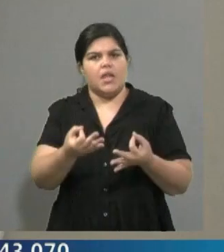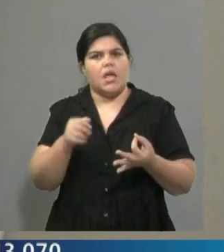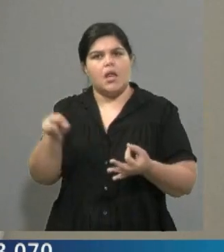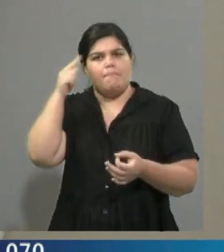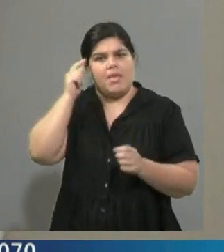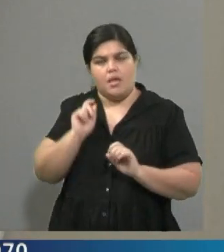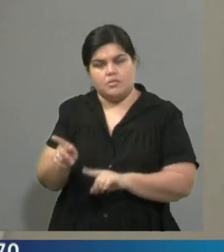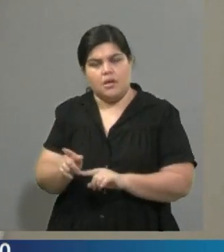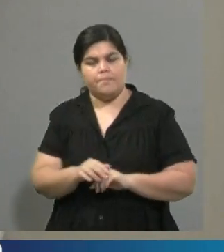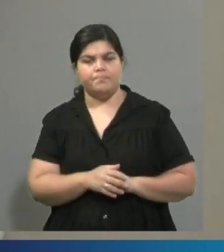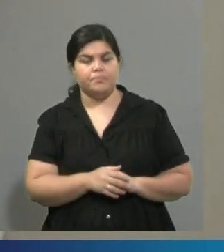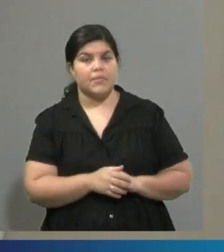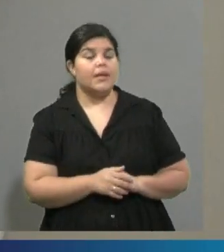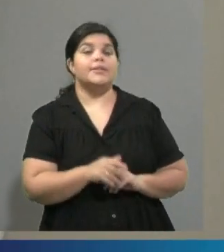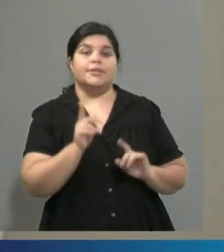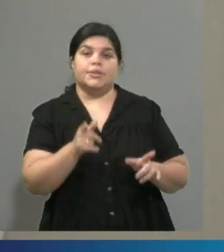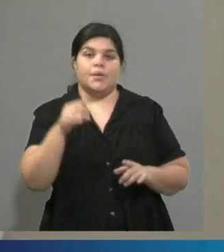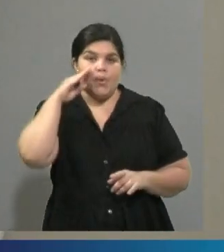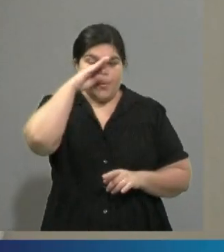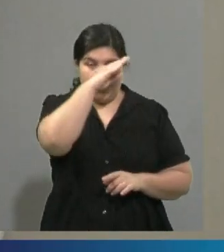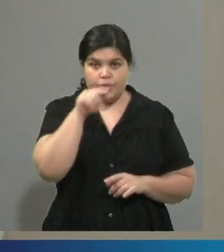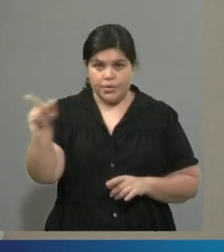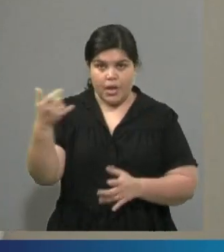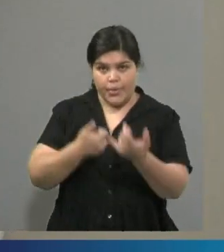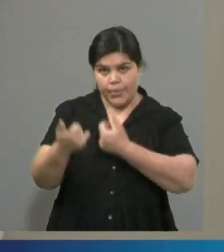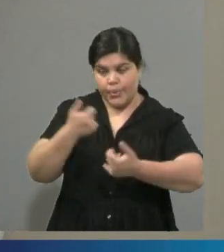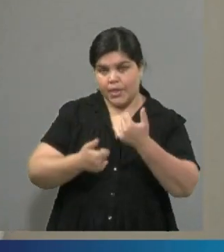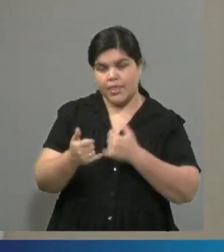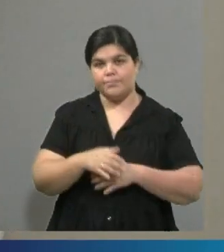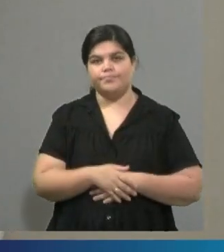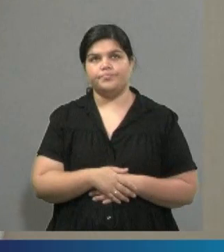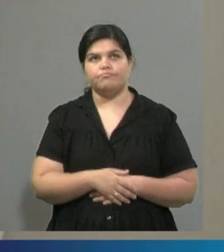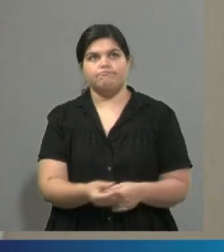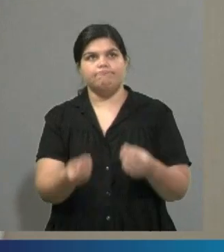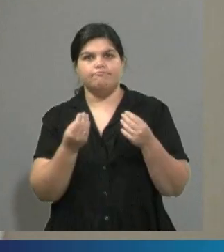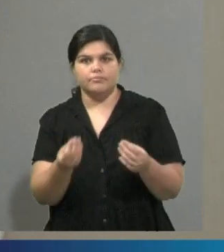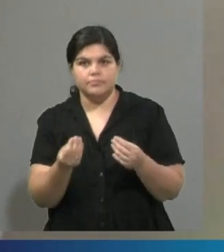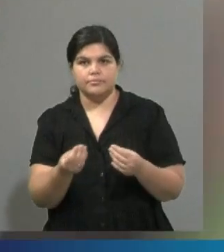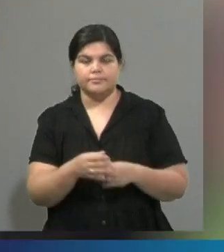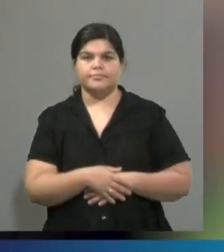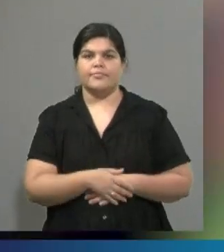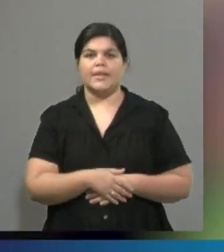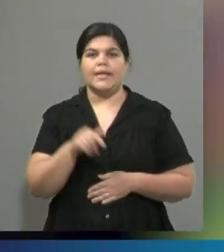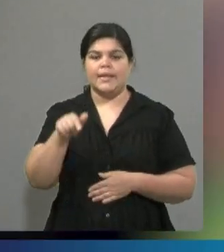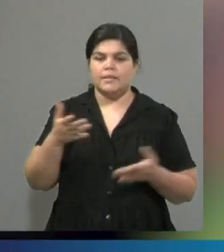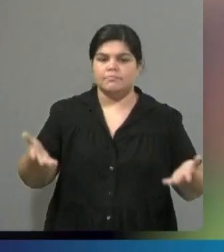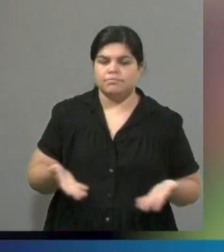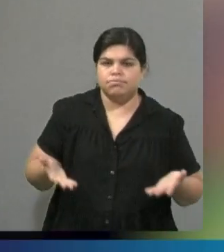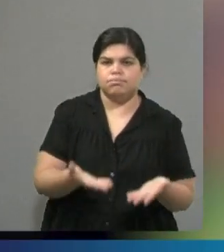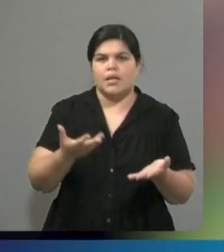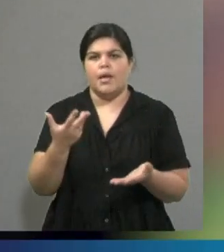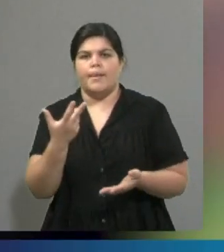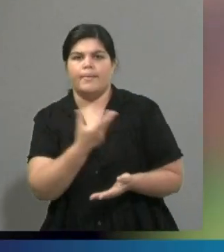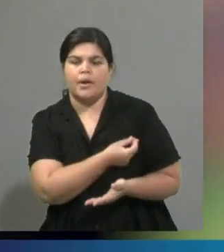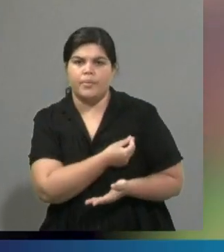Exactamente, lo que él dice es que uno mermaría o limitaría las libertades personales al incentivar las vacunas y al